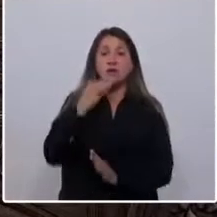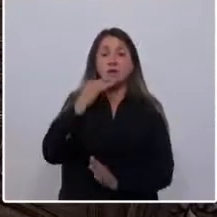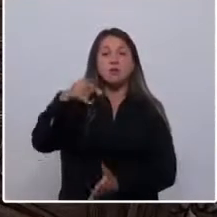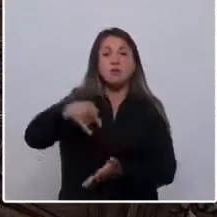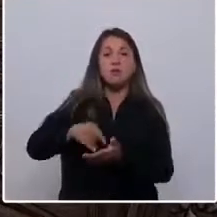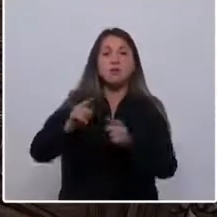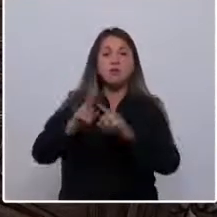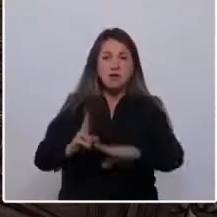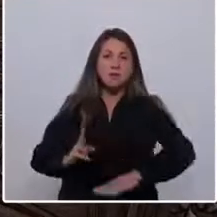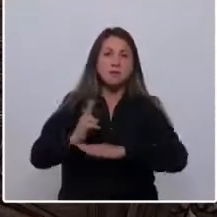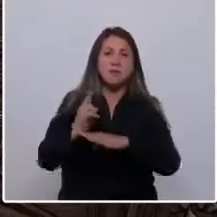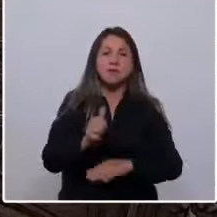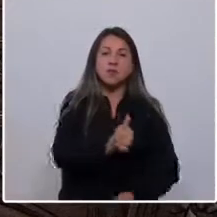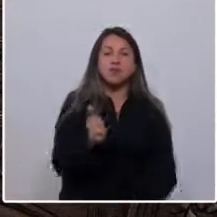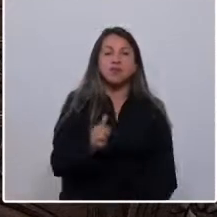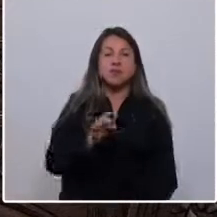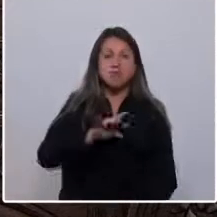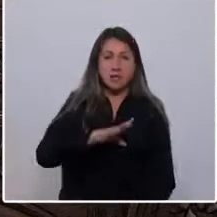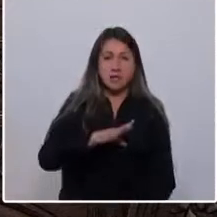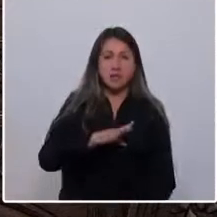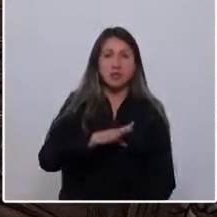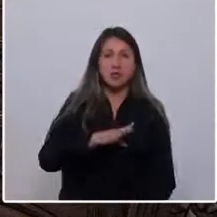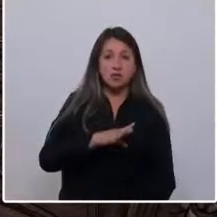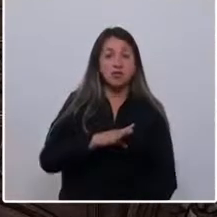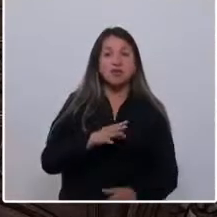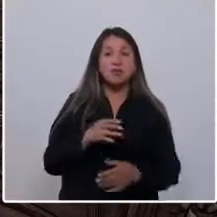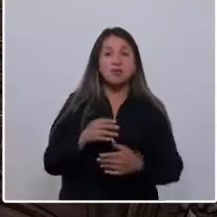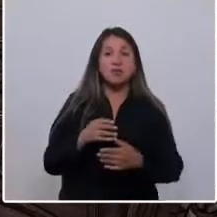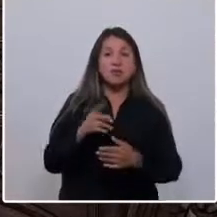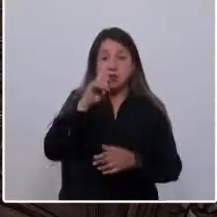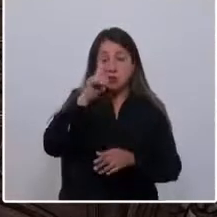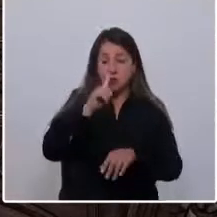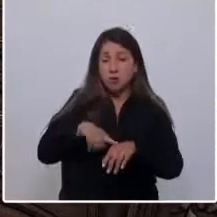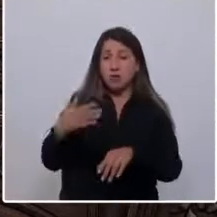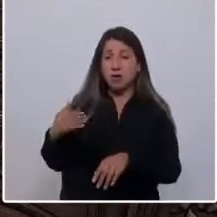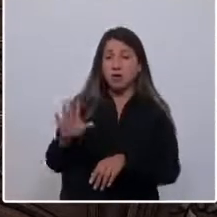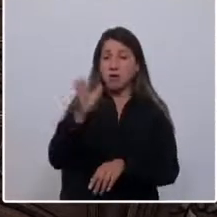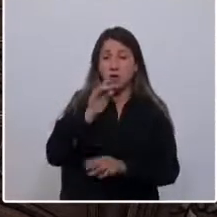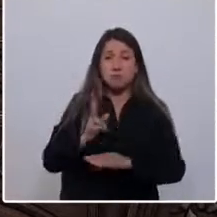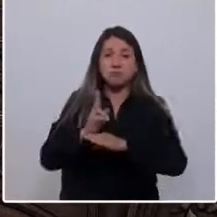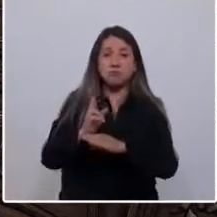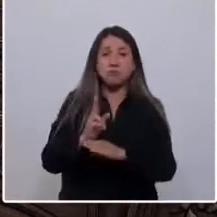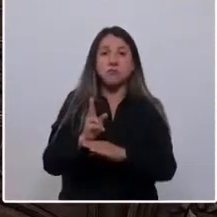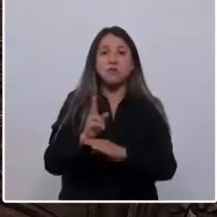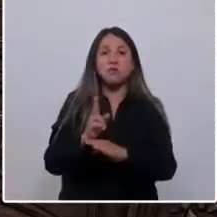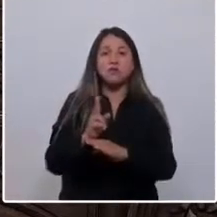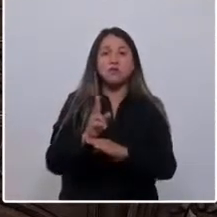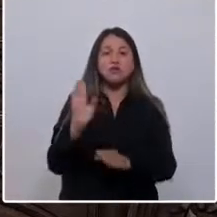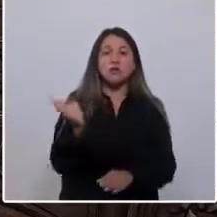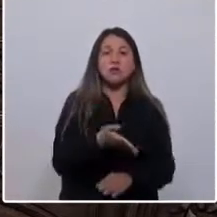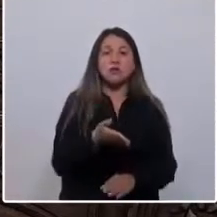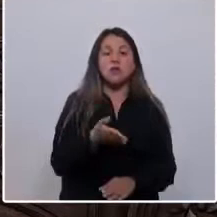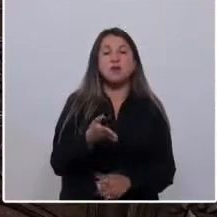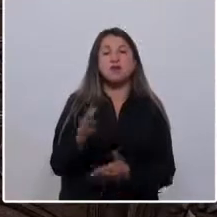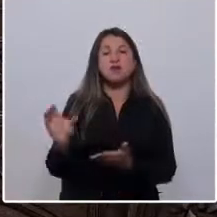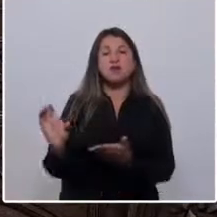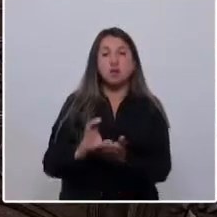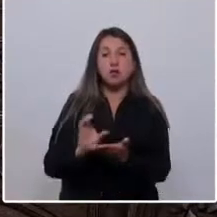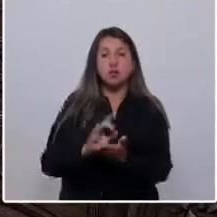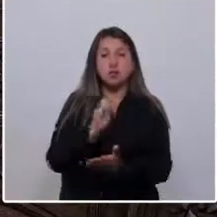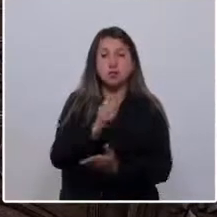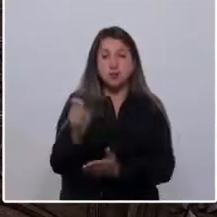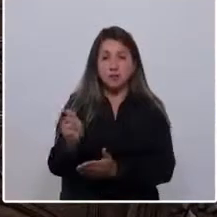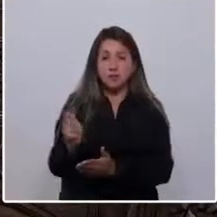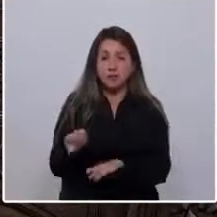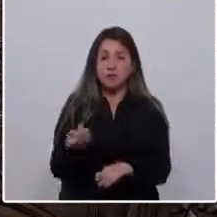representativo de los chilenos, que lo ha dejado de hacer en el último tiempo. Que suprimamos las dietas permanentes de los expresidentes de la República, vamos a ver si